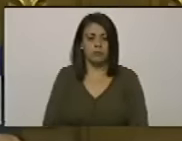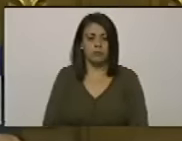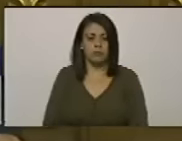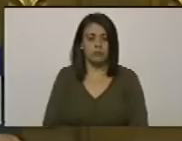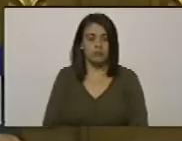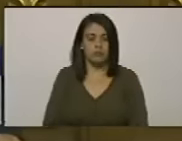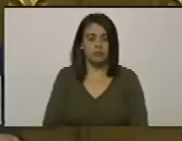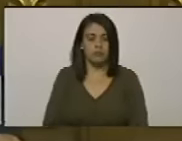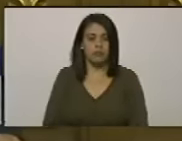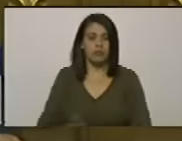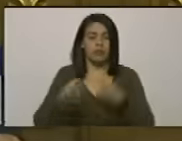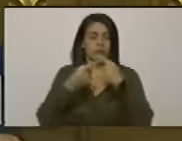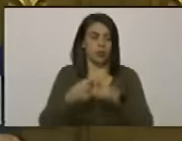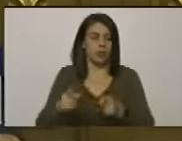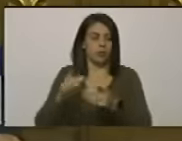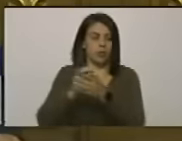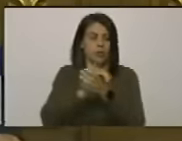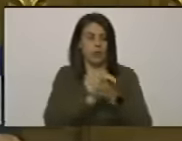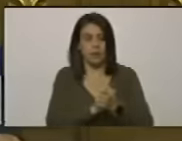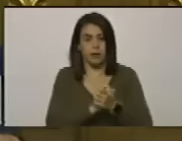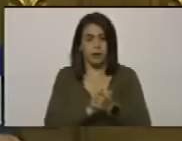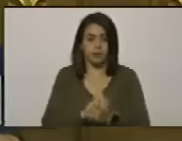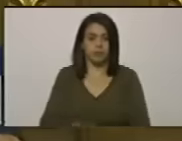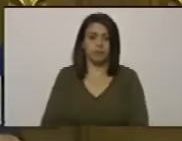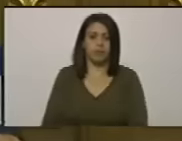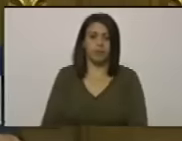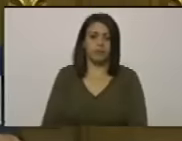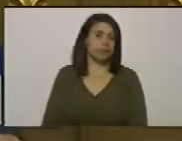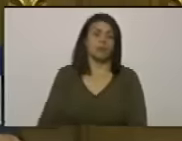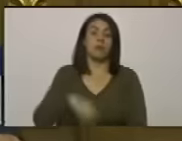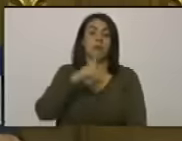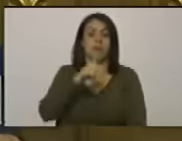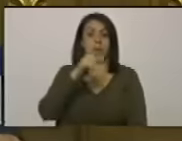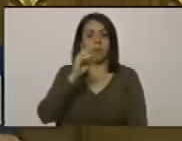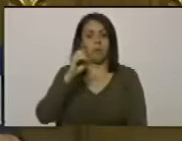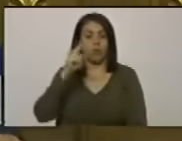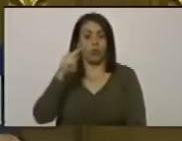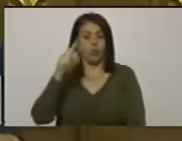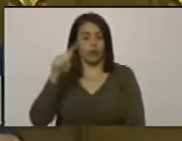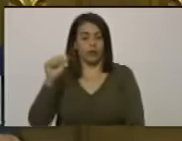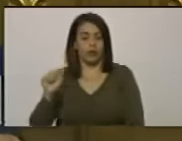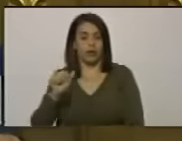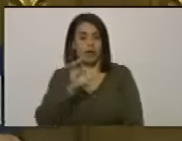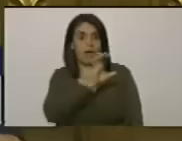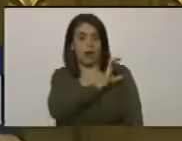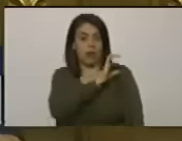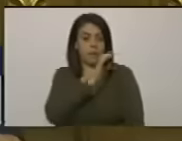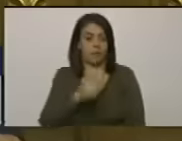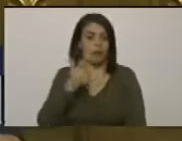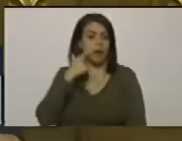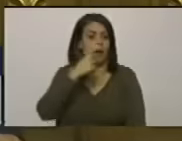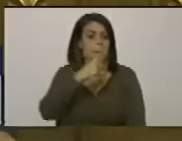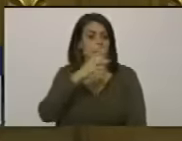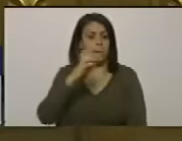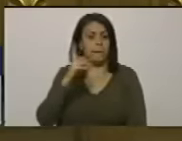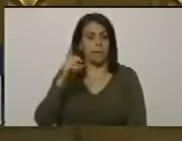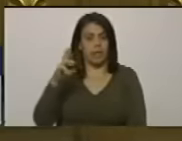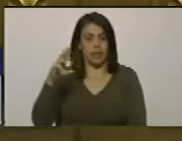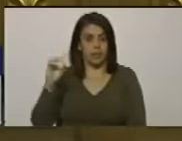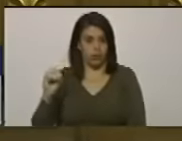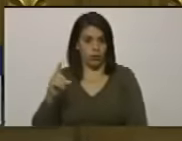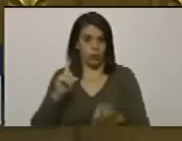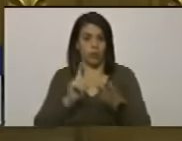y otros compañeros Ponte Rodríguez capitán de navío Pedro Medina Silva